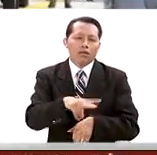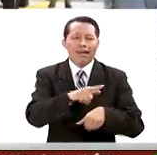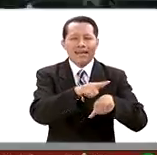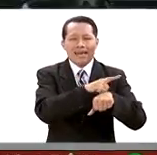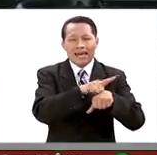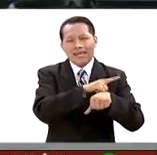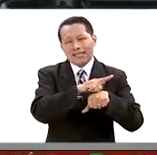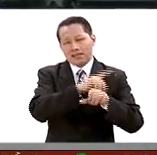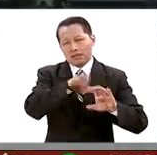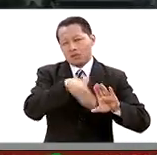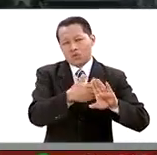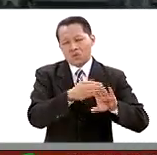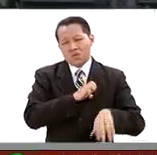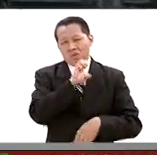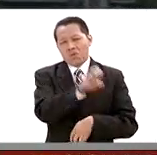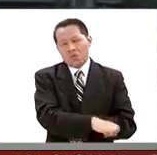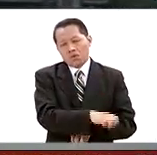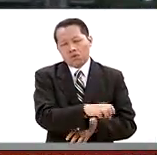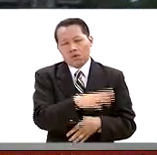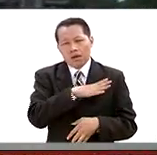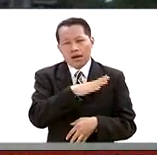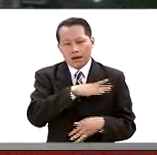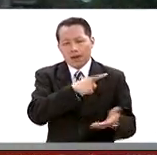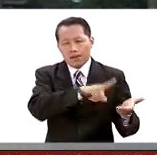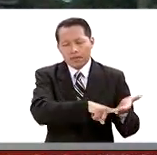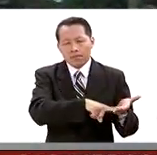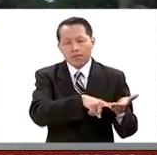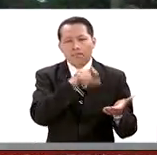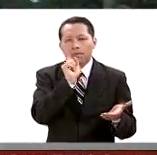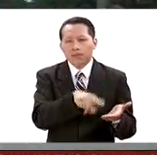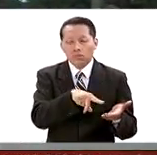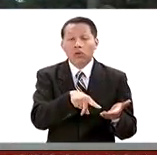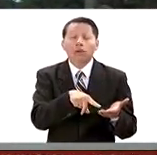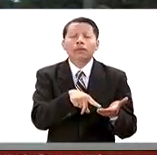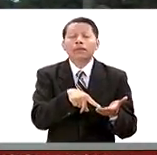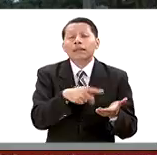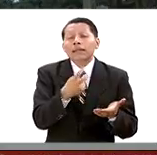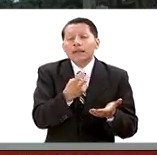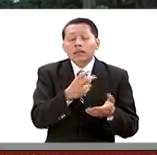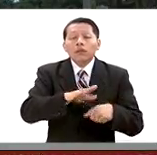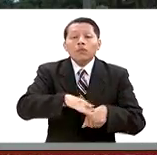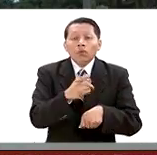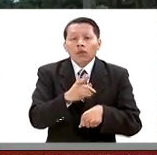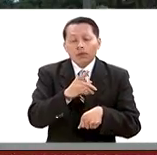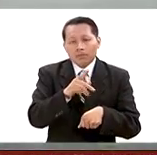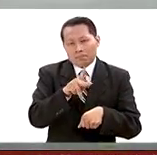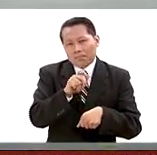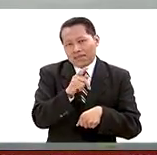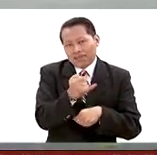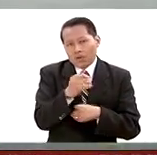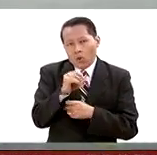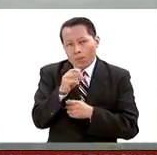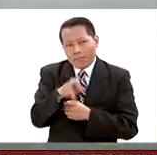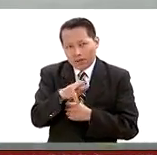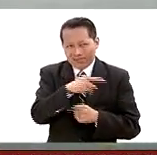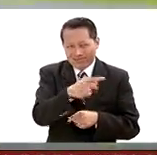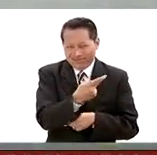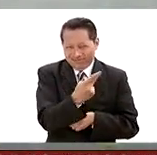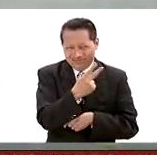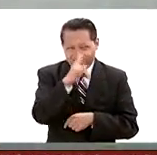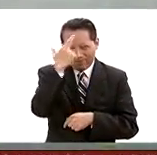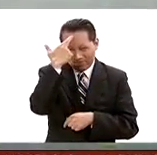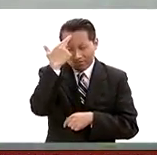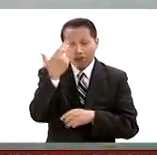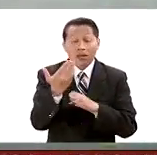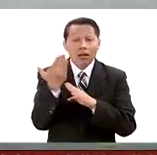así que por el momento parece indicarse que esa era la segunda opción, porque hay que recordar, Pati, Omar, que este joven ya había